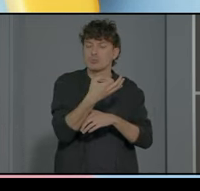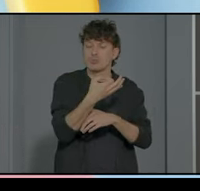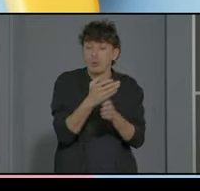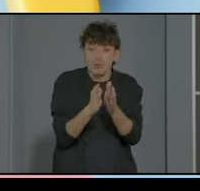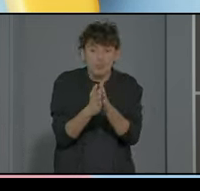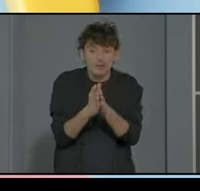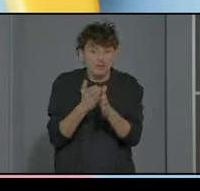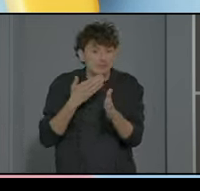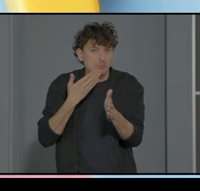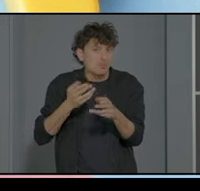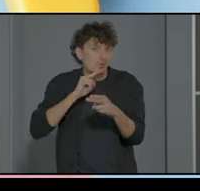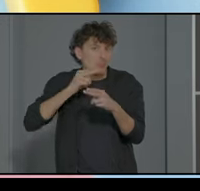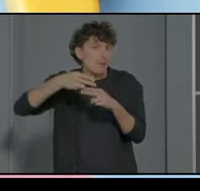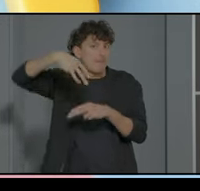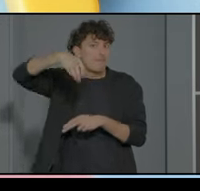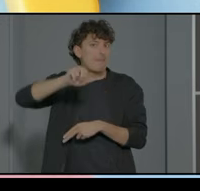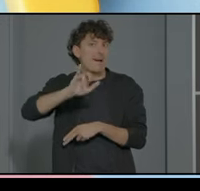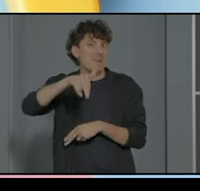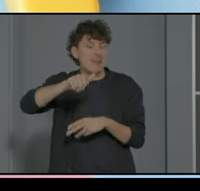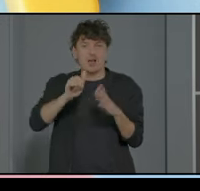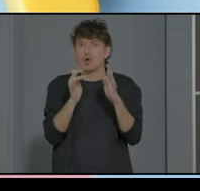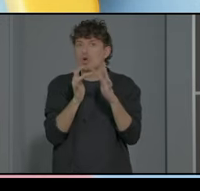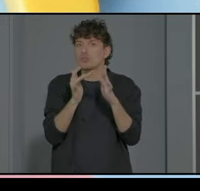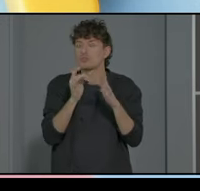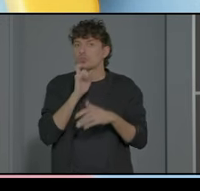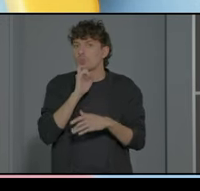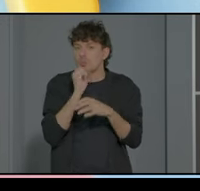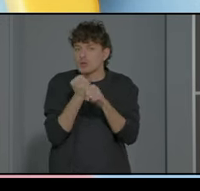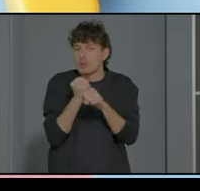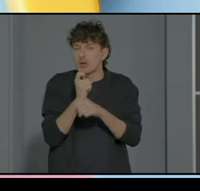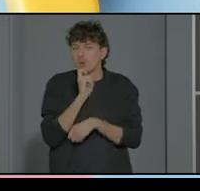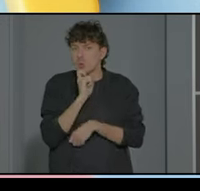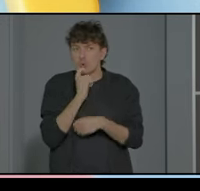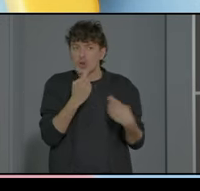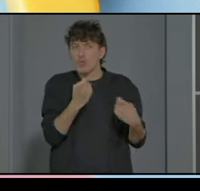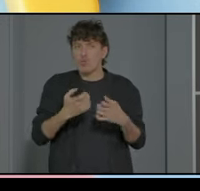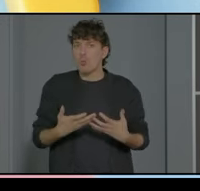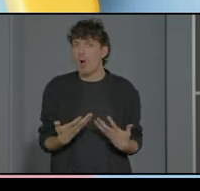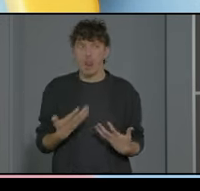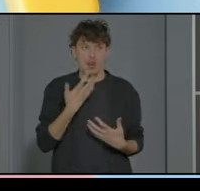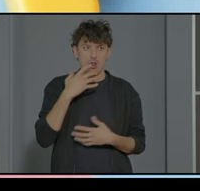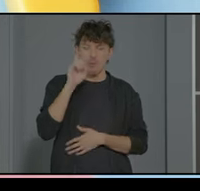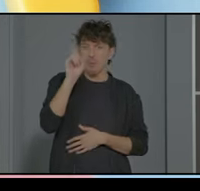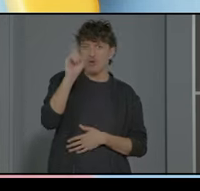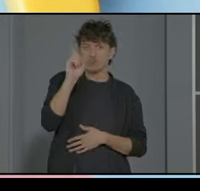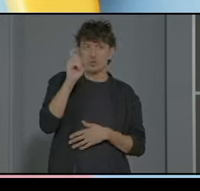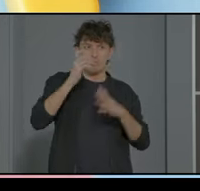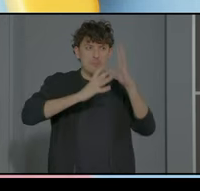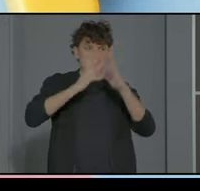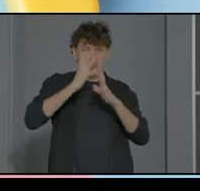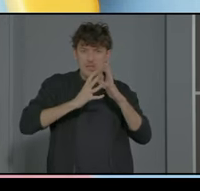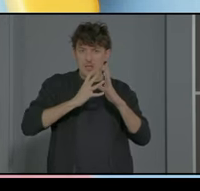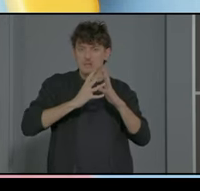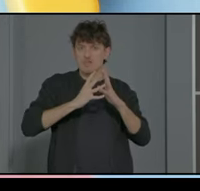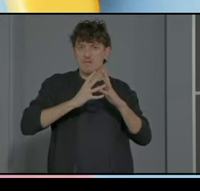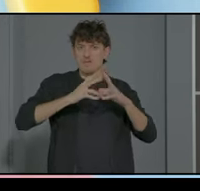su compañera que sepan qué necesidades tiene o que sepan por qué cuando el profesor termina de hacer escribir matemáticas porque ella se